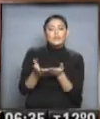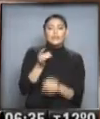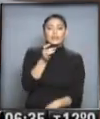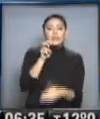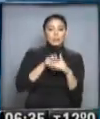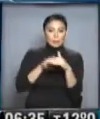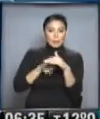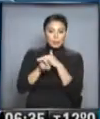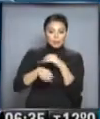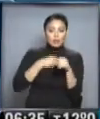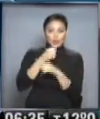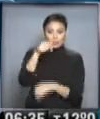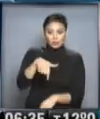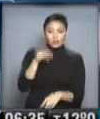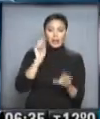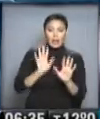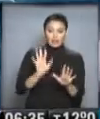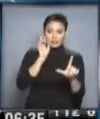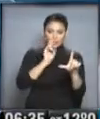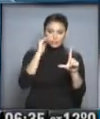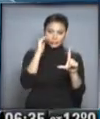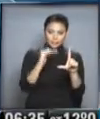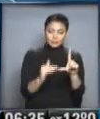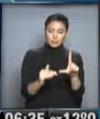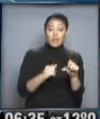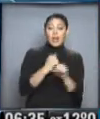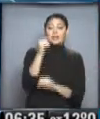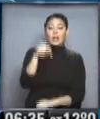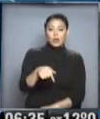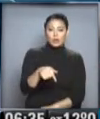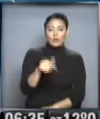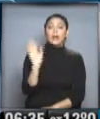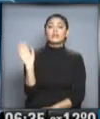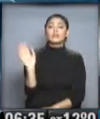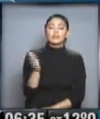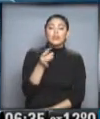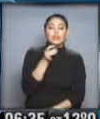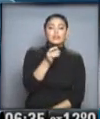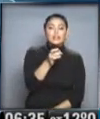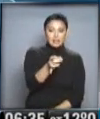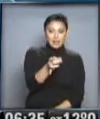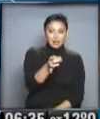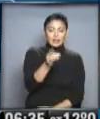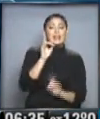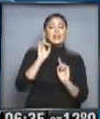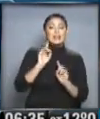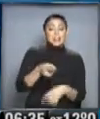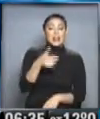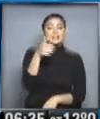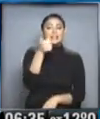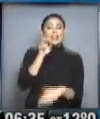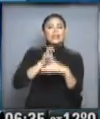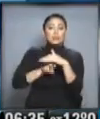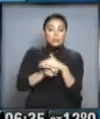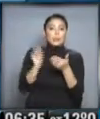premetro en este comienzo de jornada, lo hacen de la siguiente manera. Al menos por ahora las distintas líneas ferroviarias, al igual que las seis